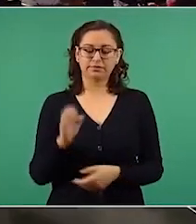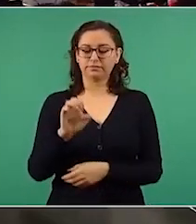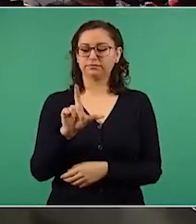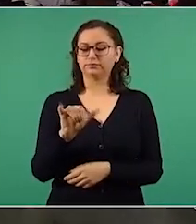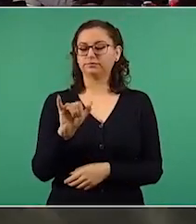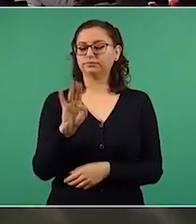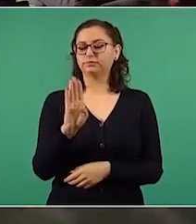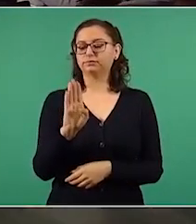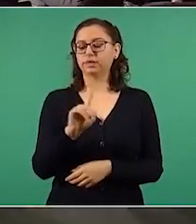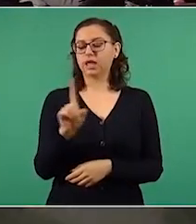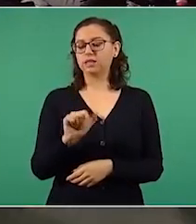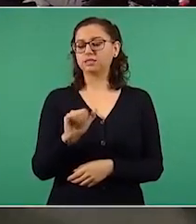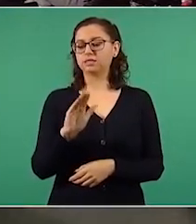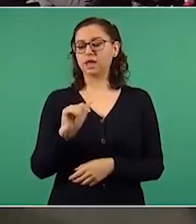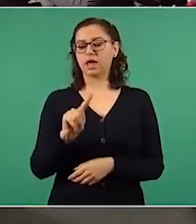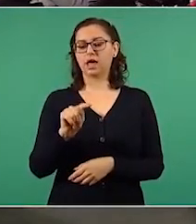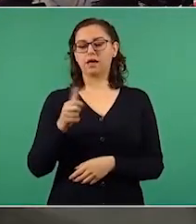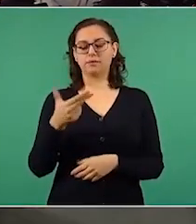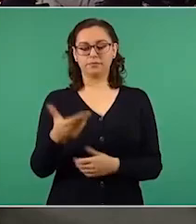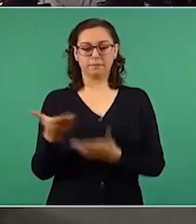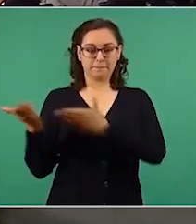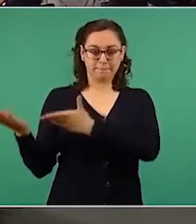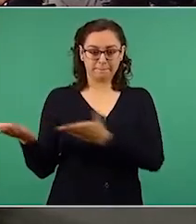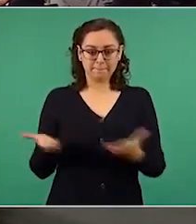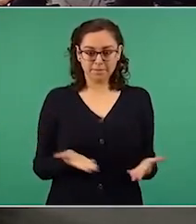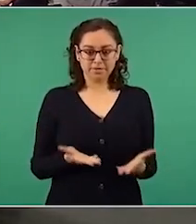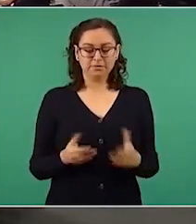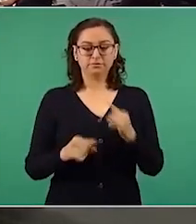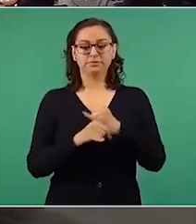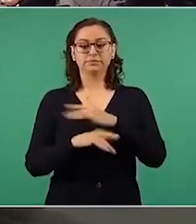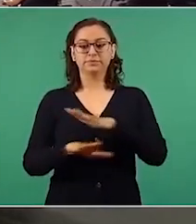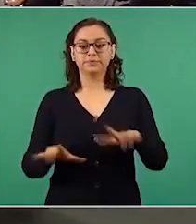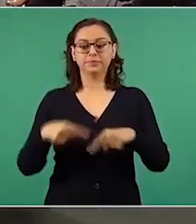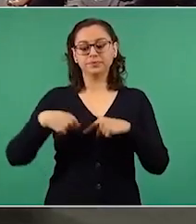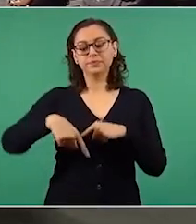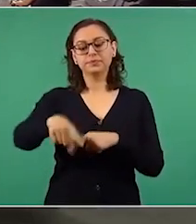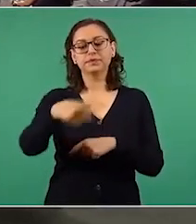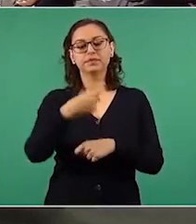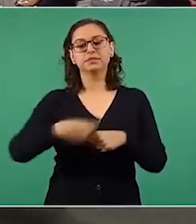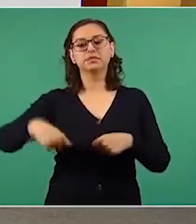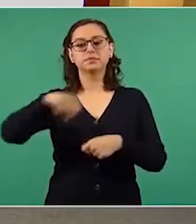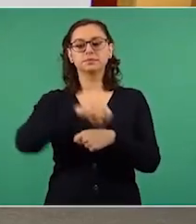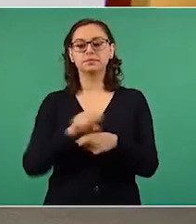nos comente qué hay en esta semana.